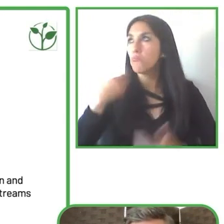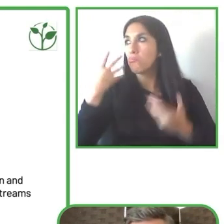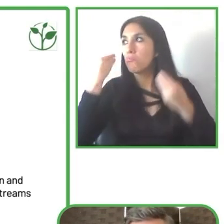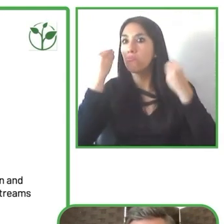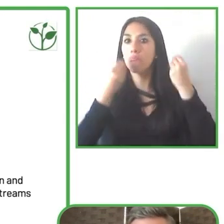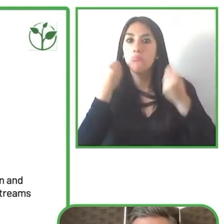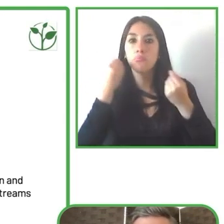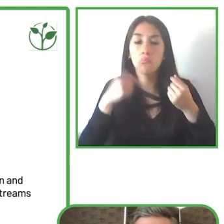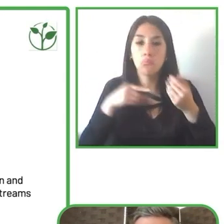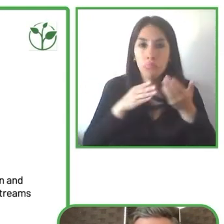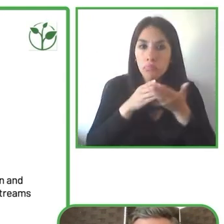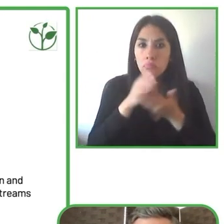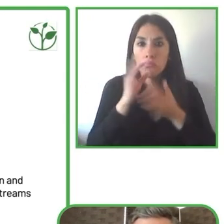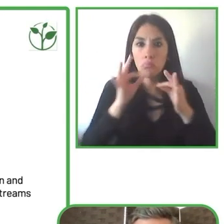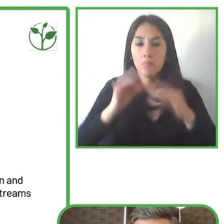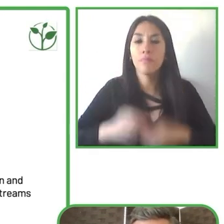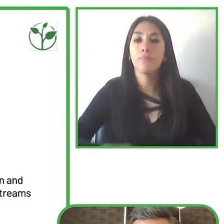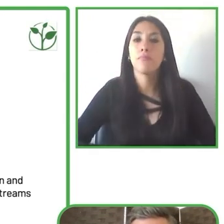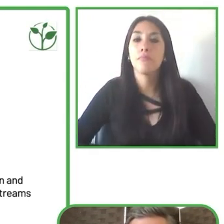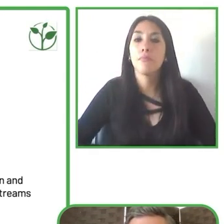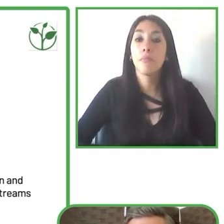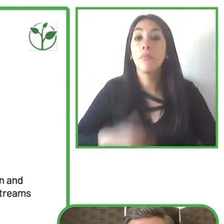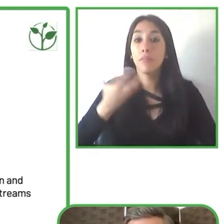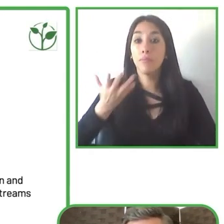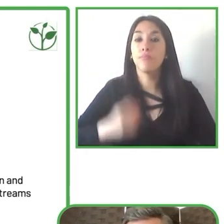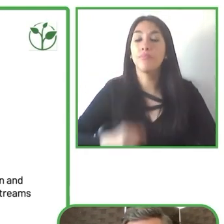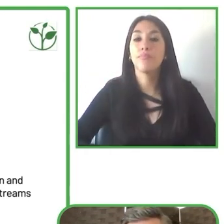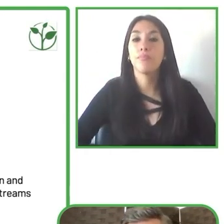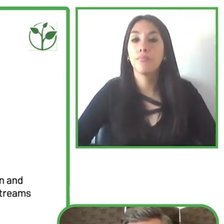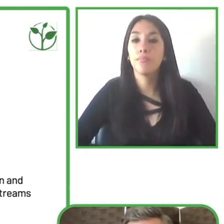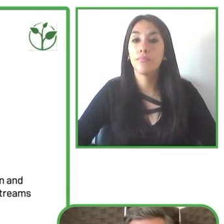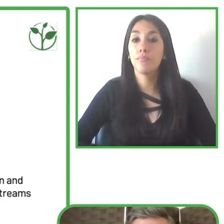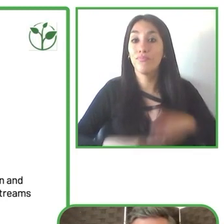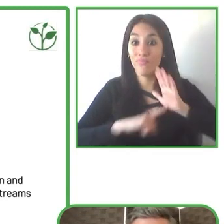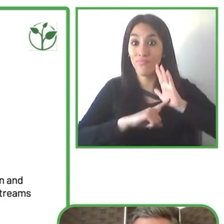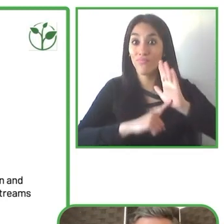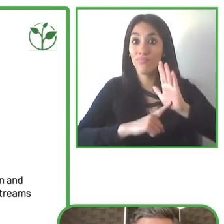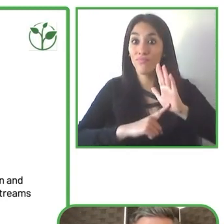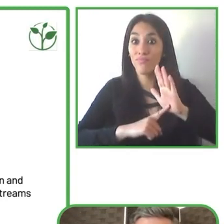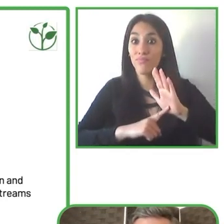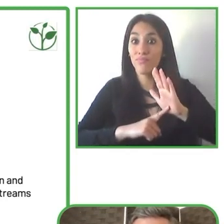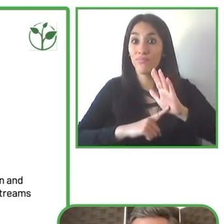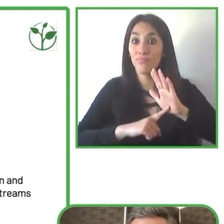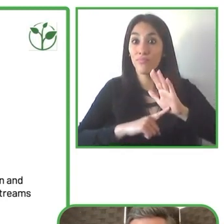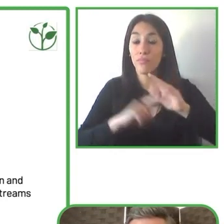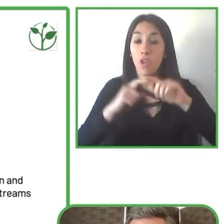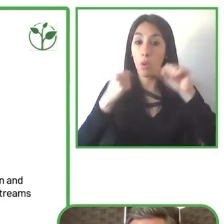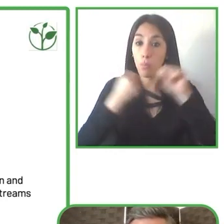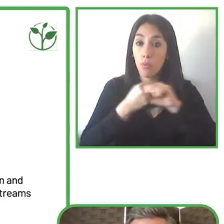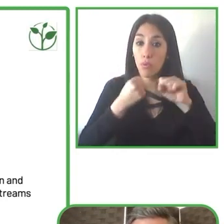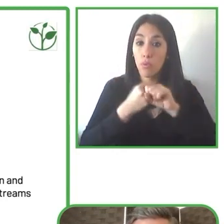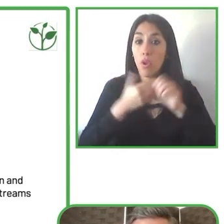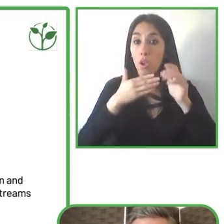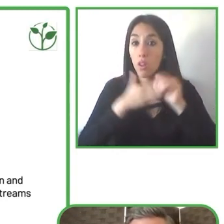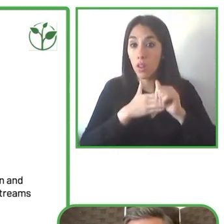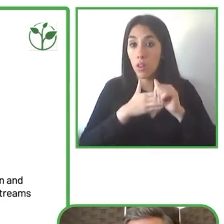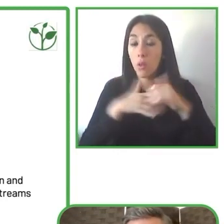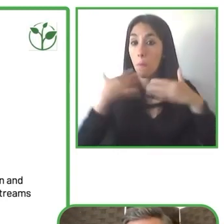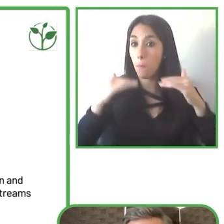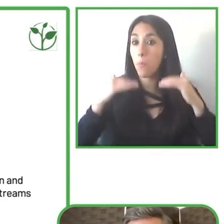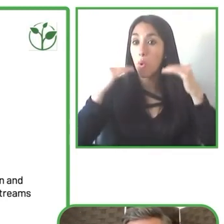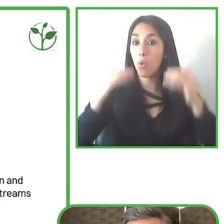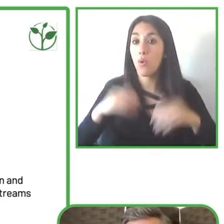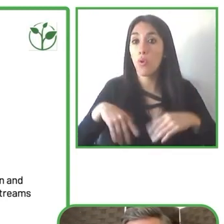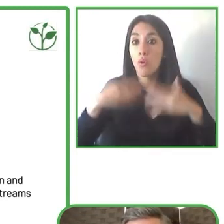patrocinadas por a los niveles más altos de liderazgo y han tenido esa prioridad en la estrategia de